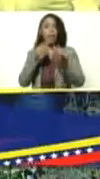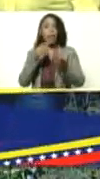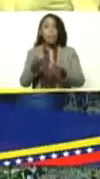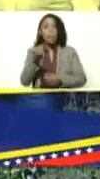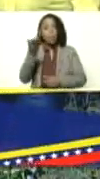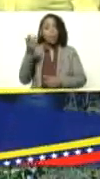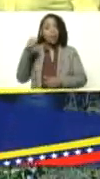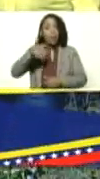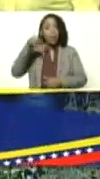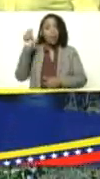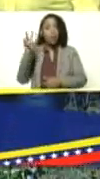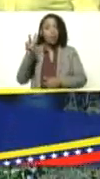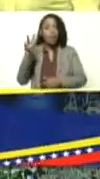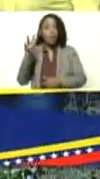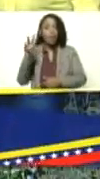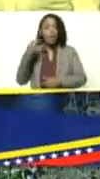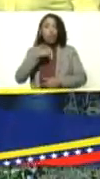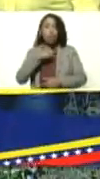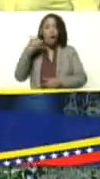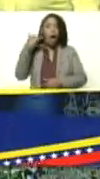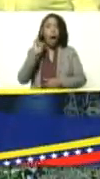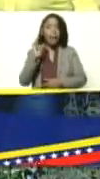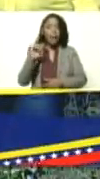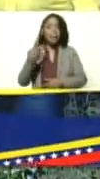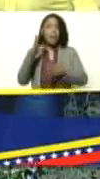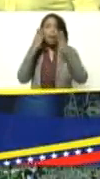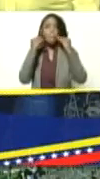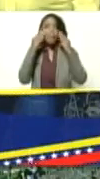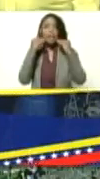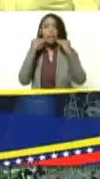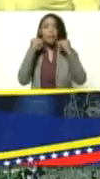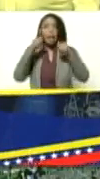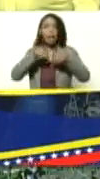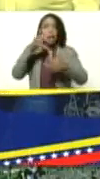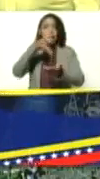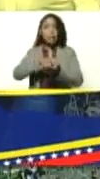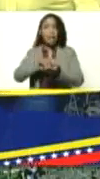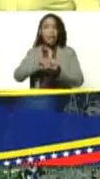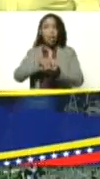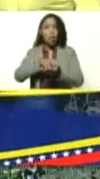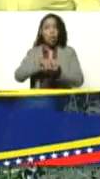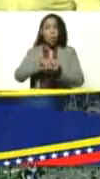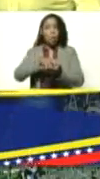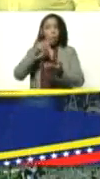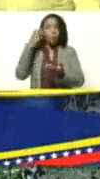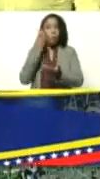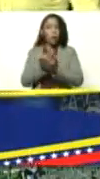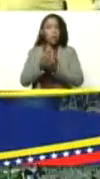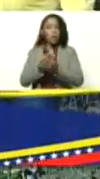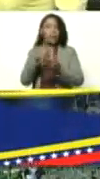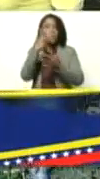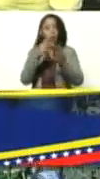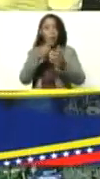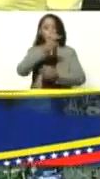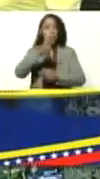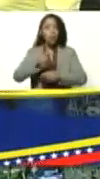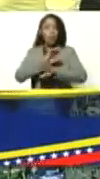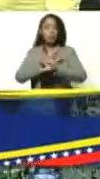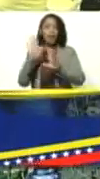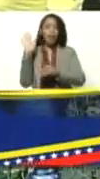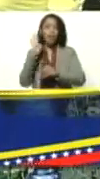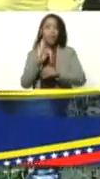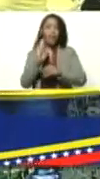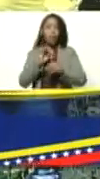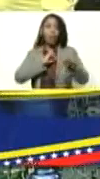Venezuela presidente tenemos condiciones hay la experiencia aquí en el estado Monaga con varios productores que ya vienen con una